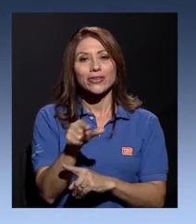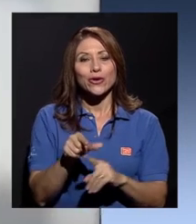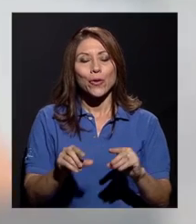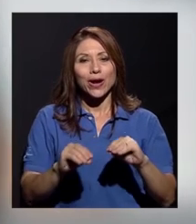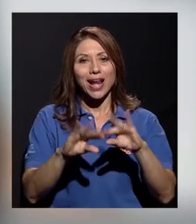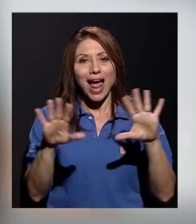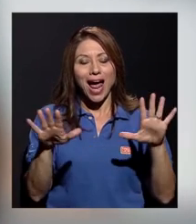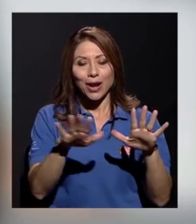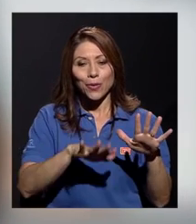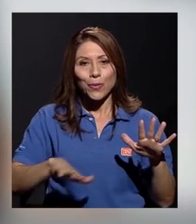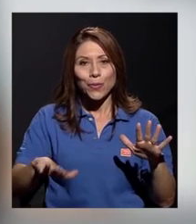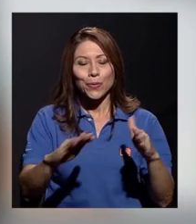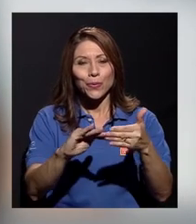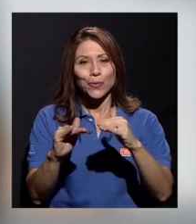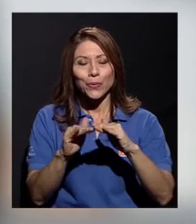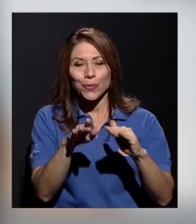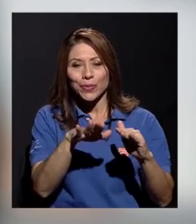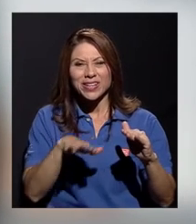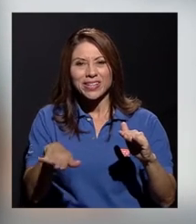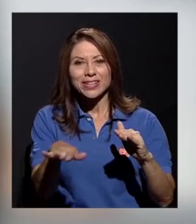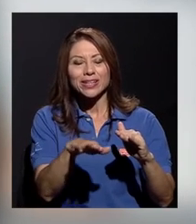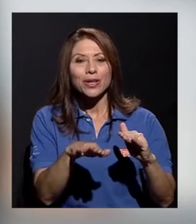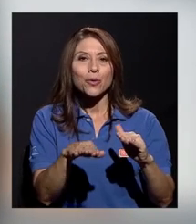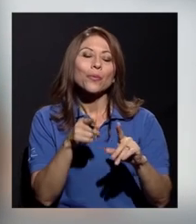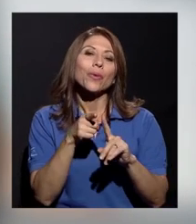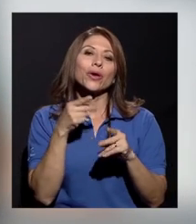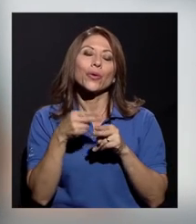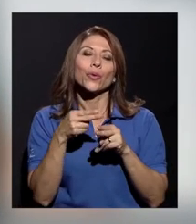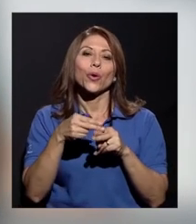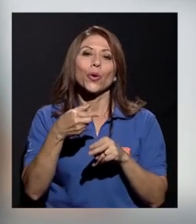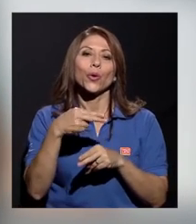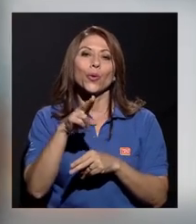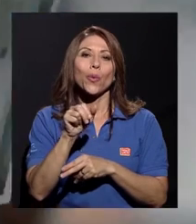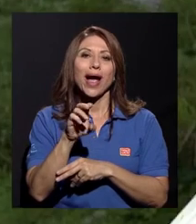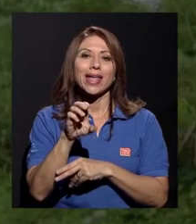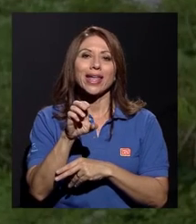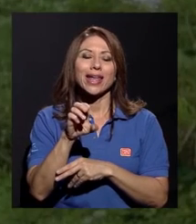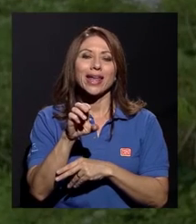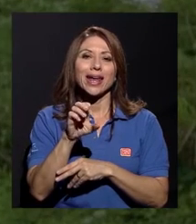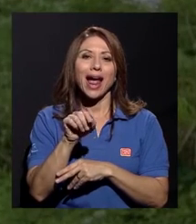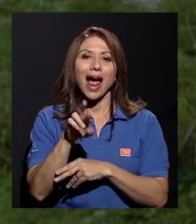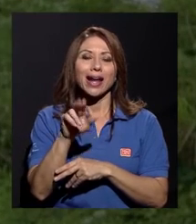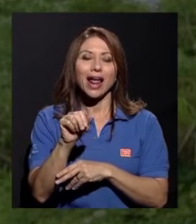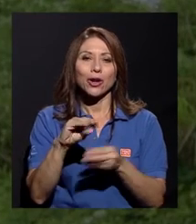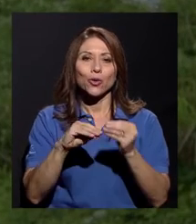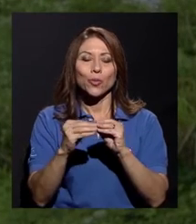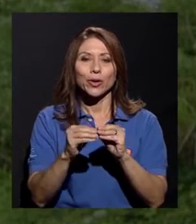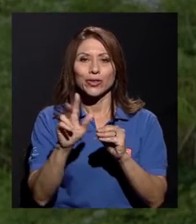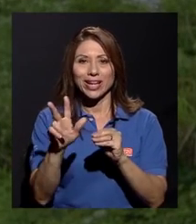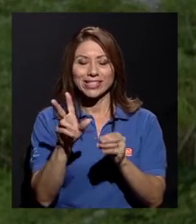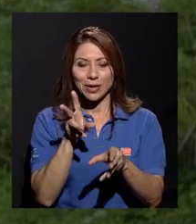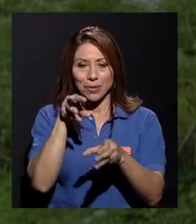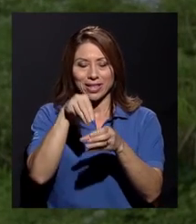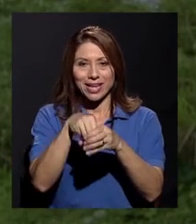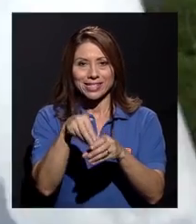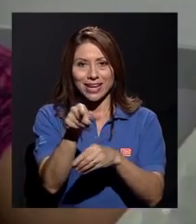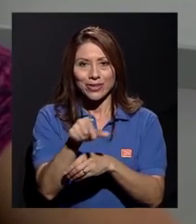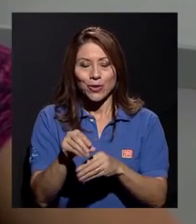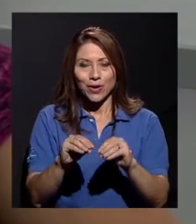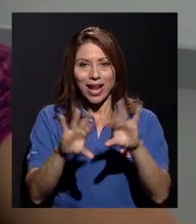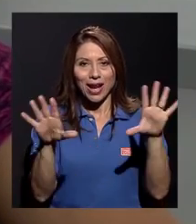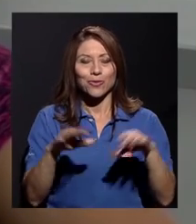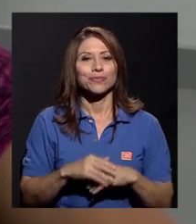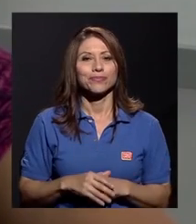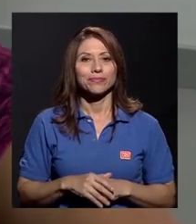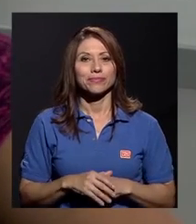un, bueno, para ser específicos, soy de Huaycara número 3, que pertenece a Río Claro. Es un pueblo muy pequeño,